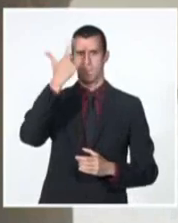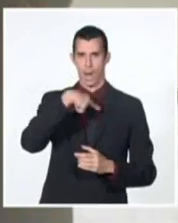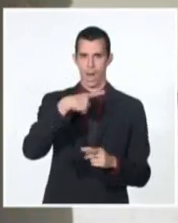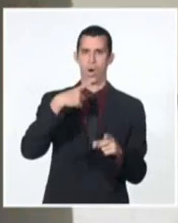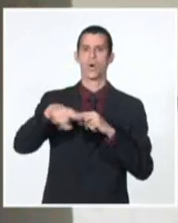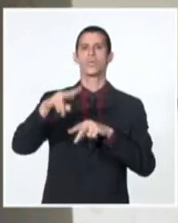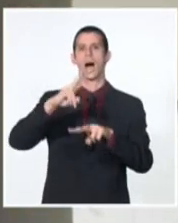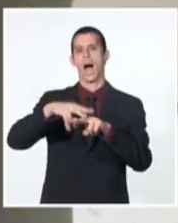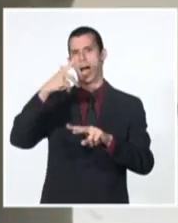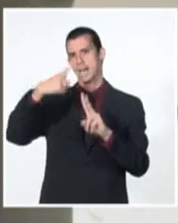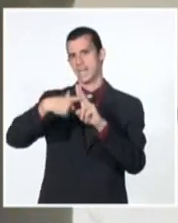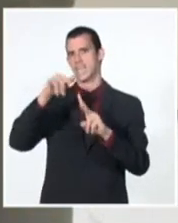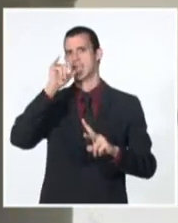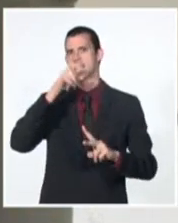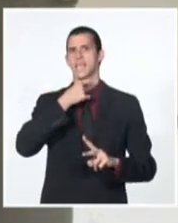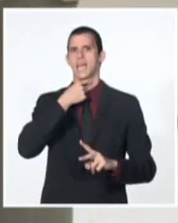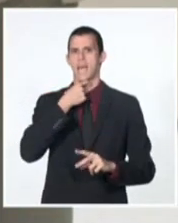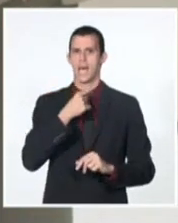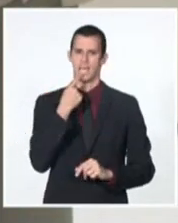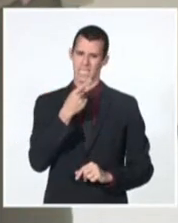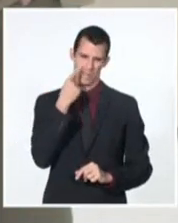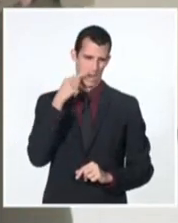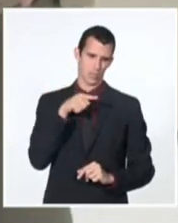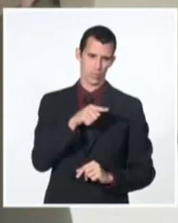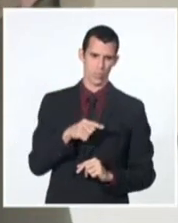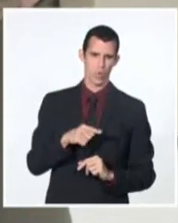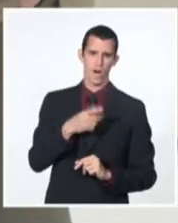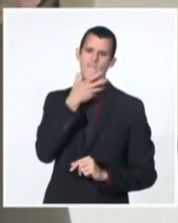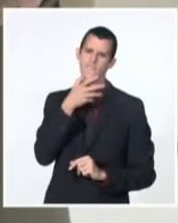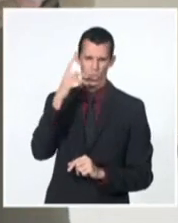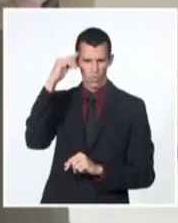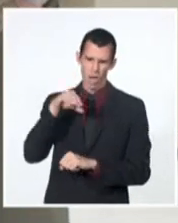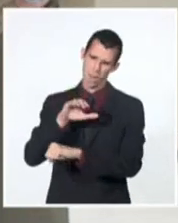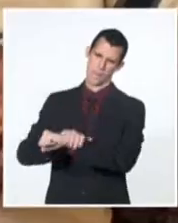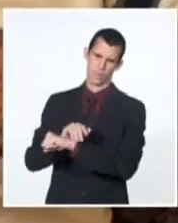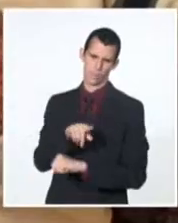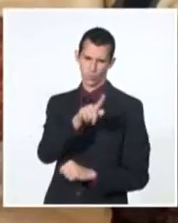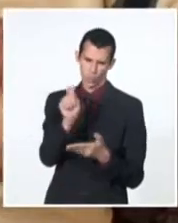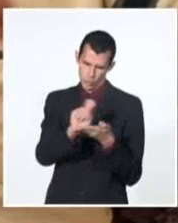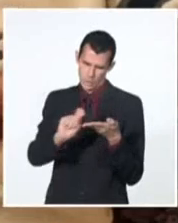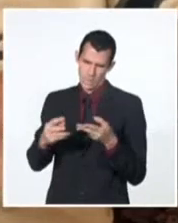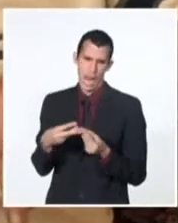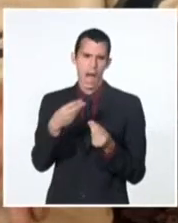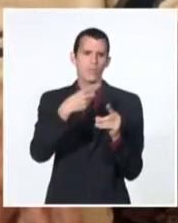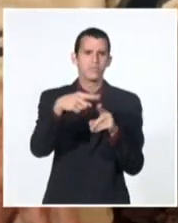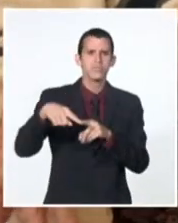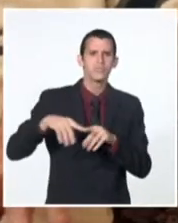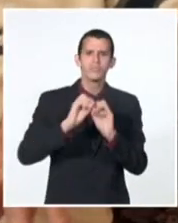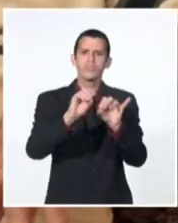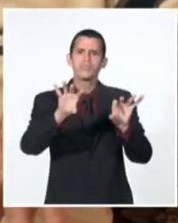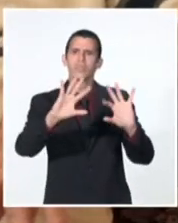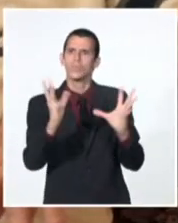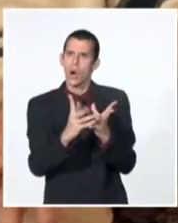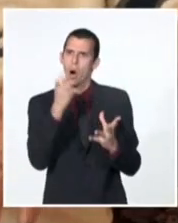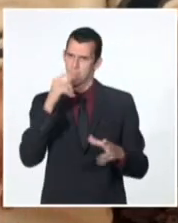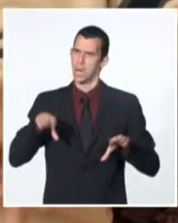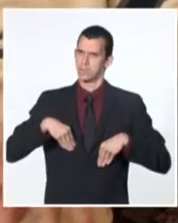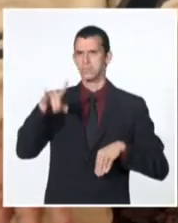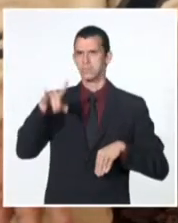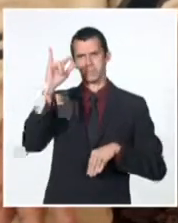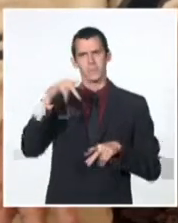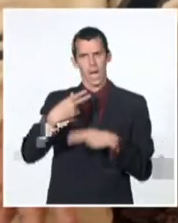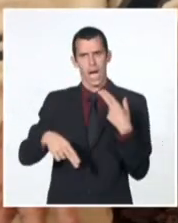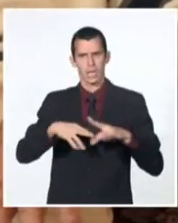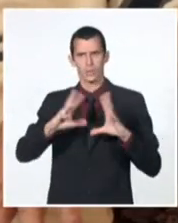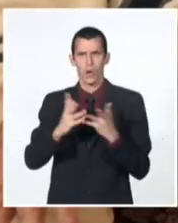de la edición de La Historia Me Absolverá. En el local del Partido Ortodoxo, en Prado 109, se vincula a Pedro Miret